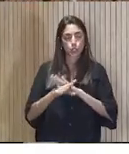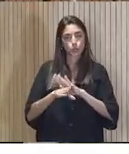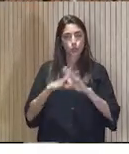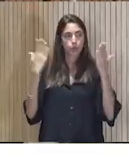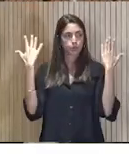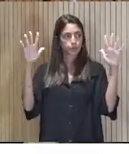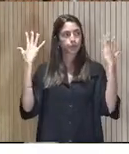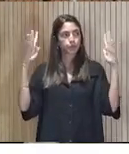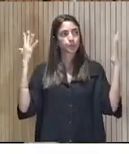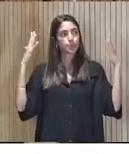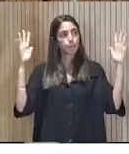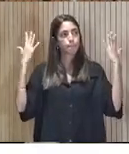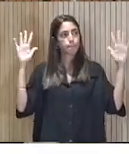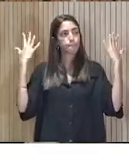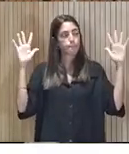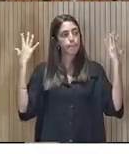Muchas gracias, Javier.